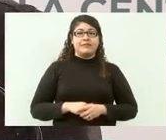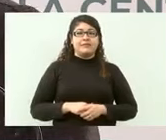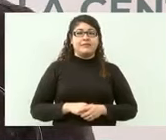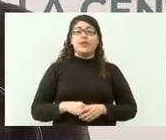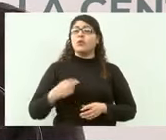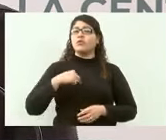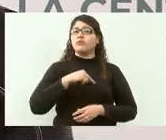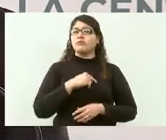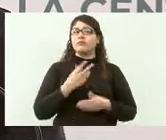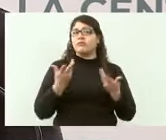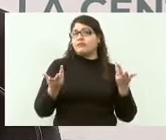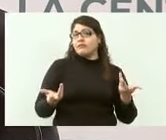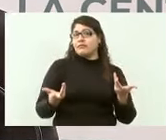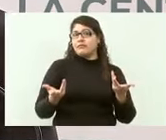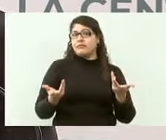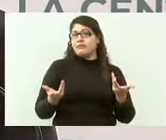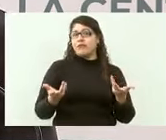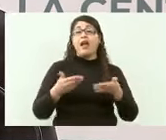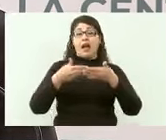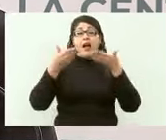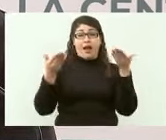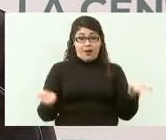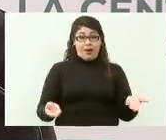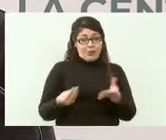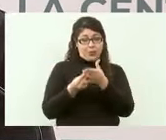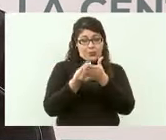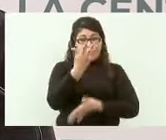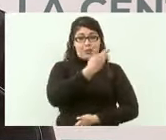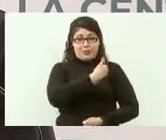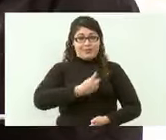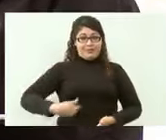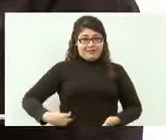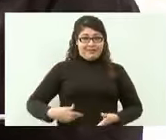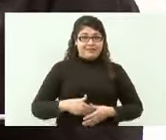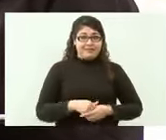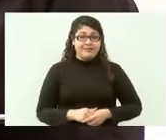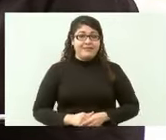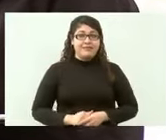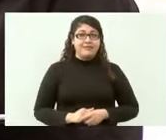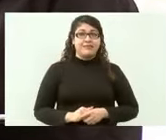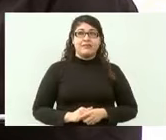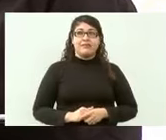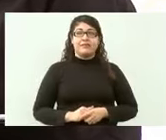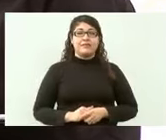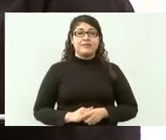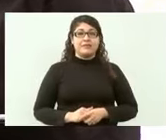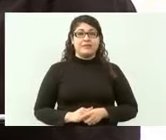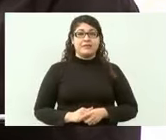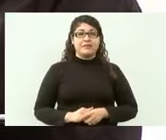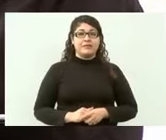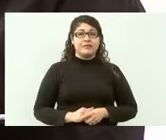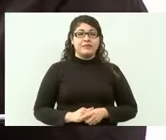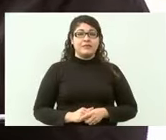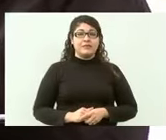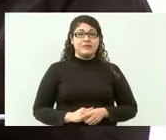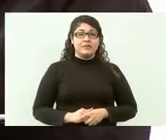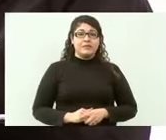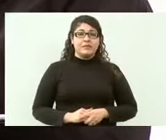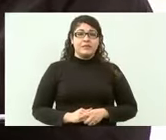Nosotros, todavía en ese entonces, en mi carácter de presidente electo,